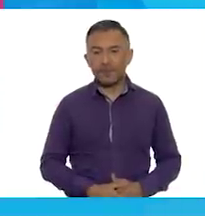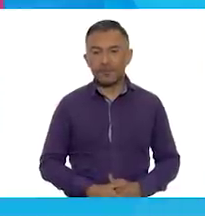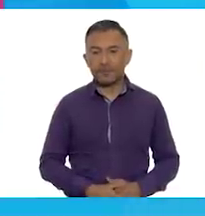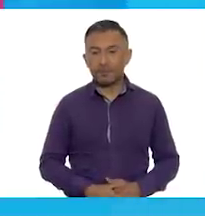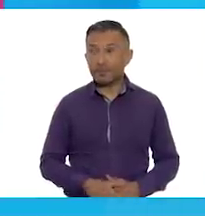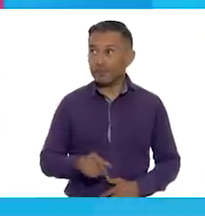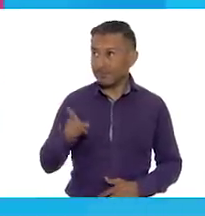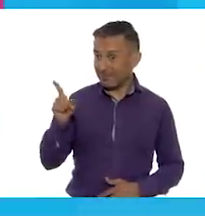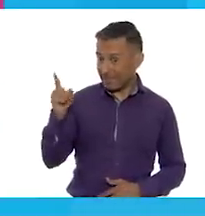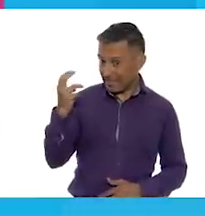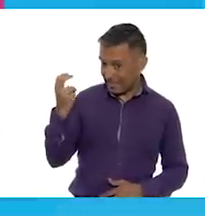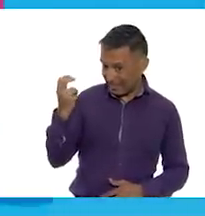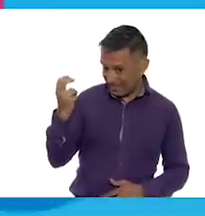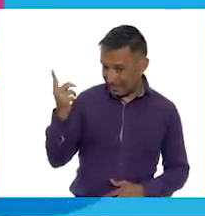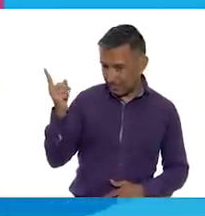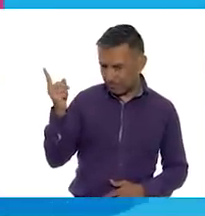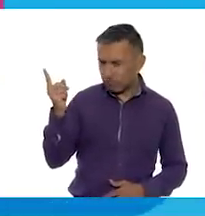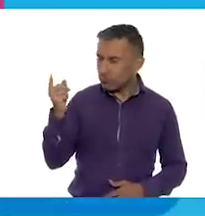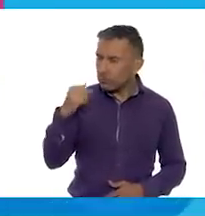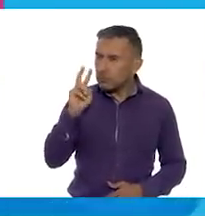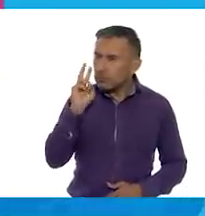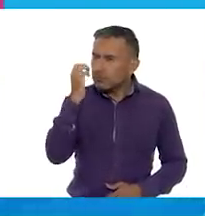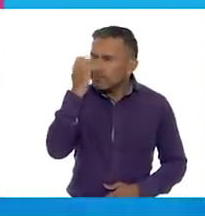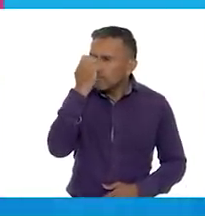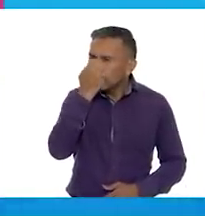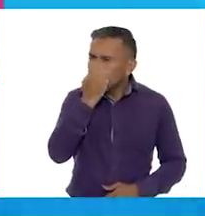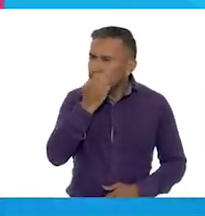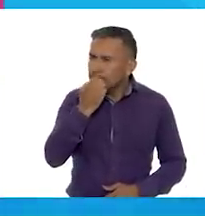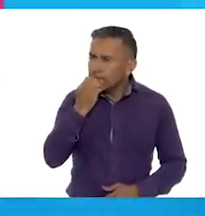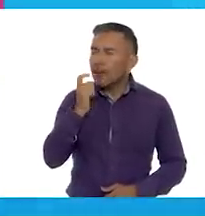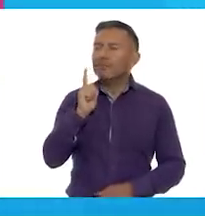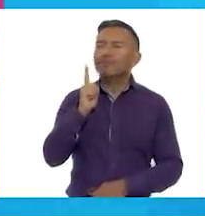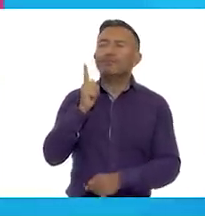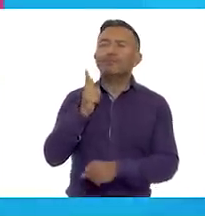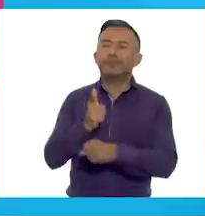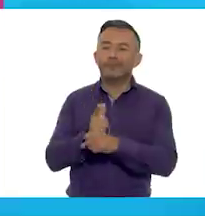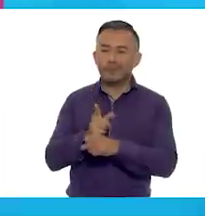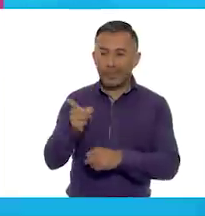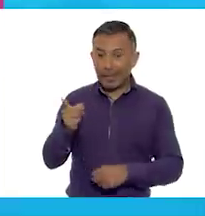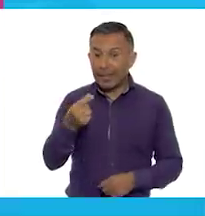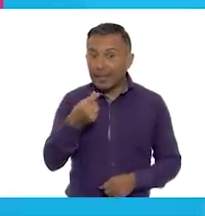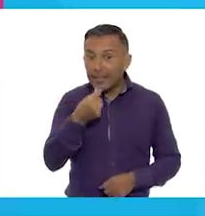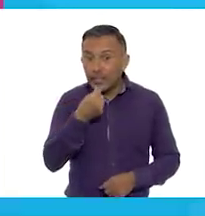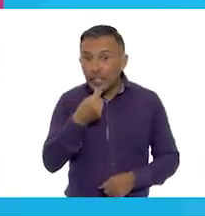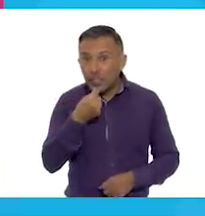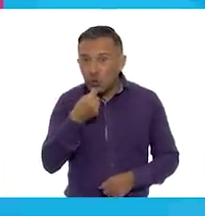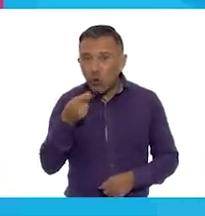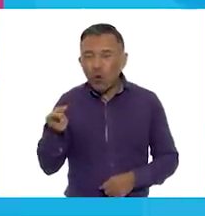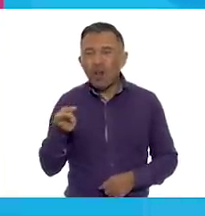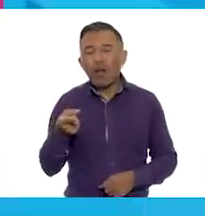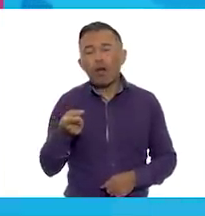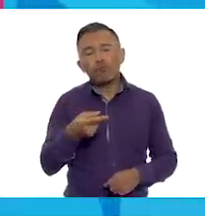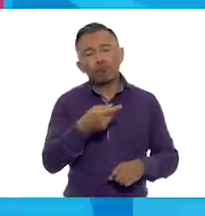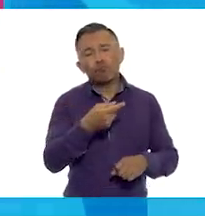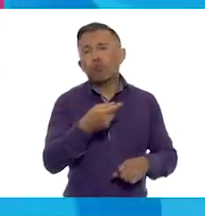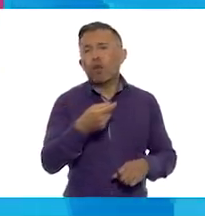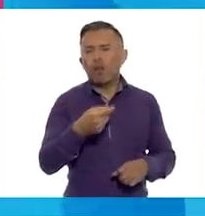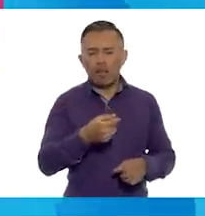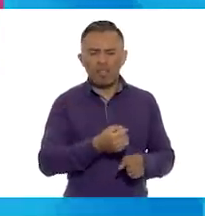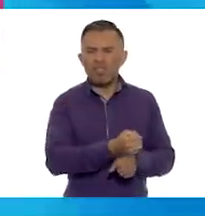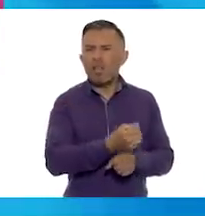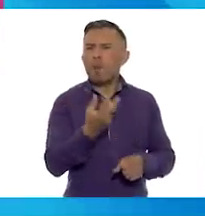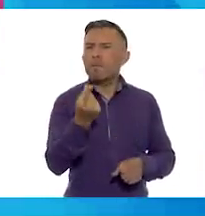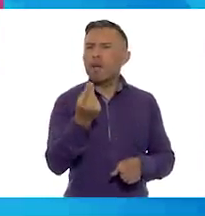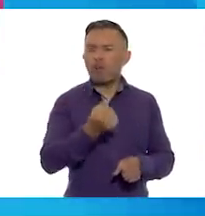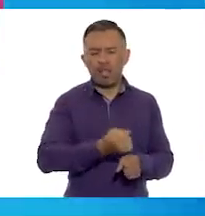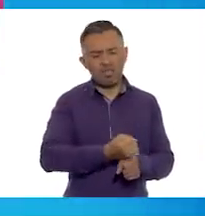ahí lo que observo es que hay un niño que está molestando a un perrito. Y también debo